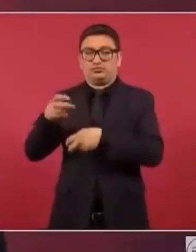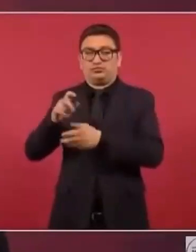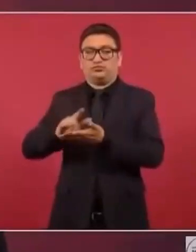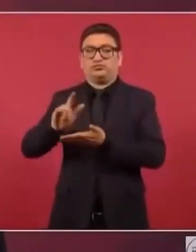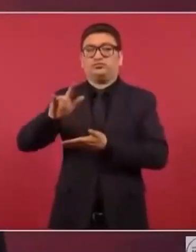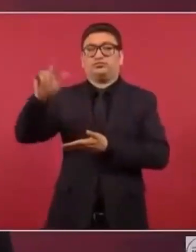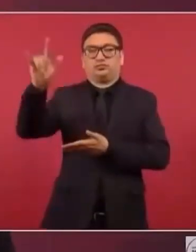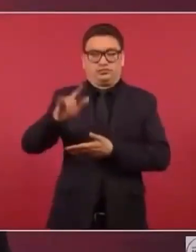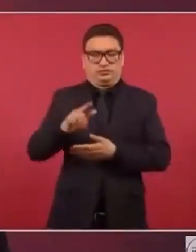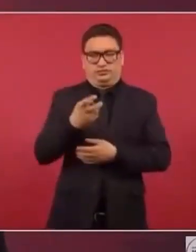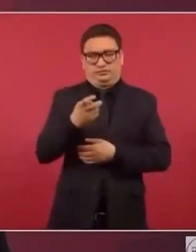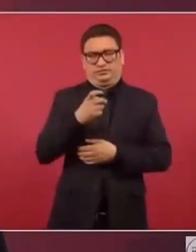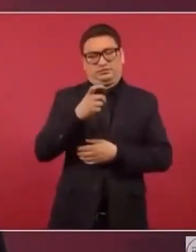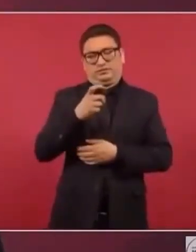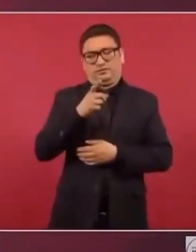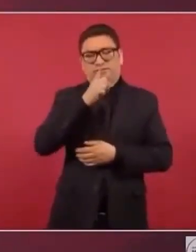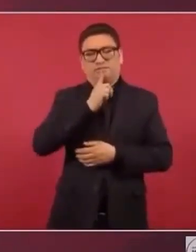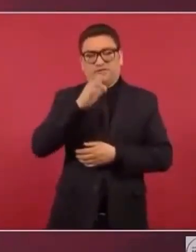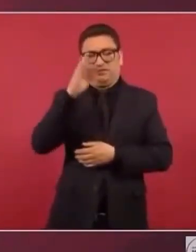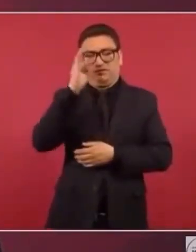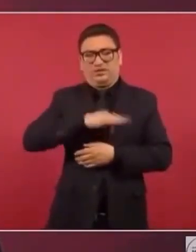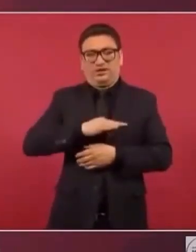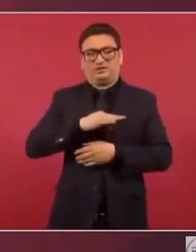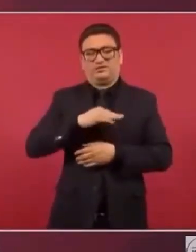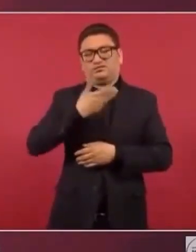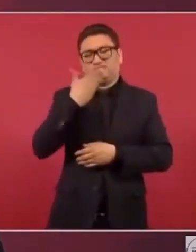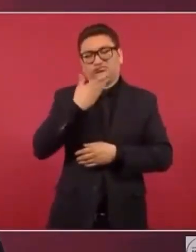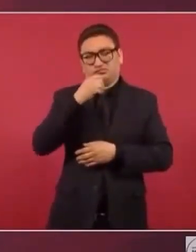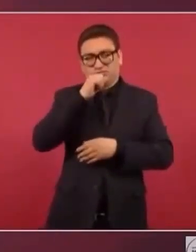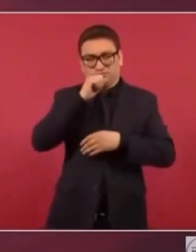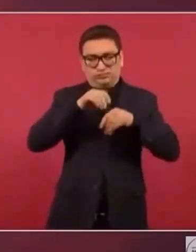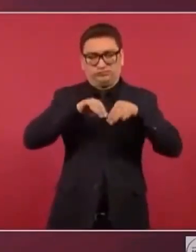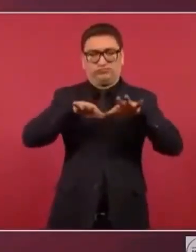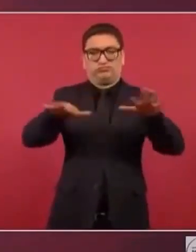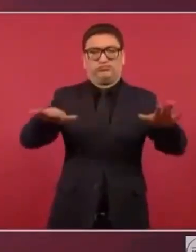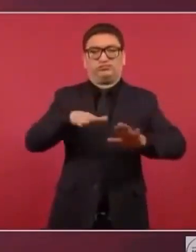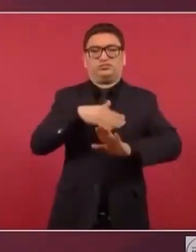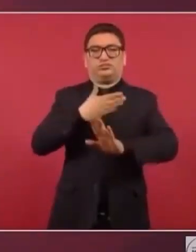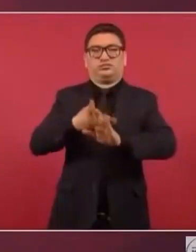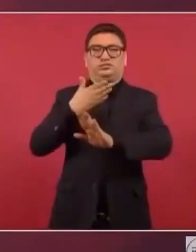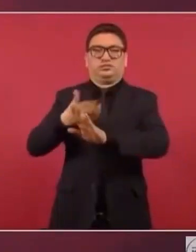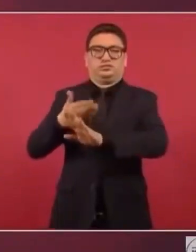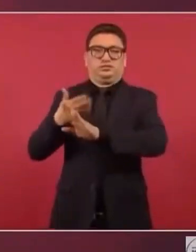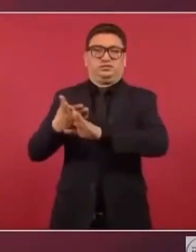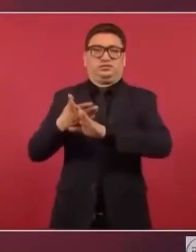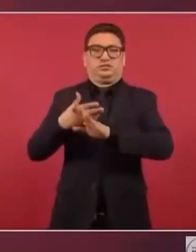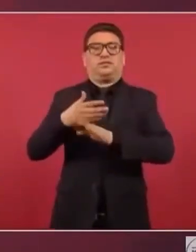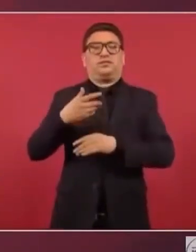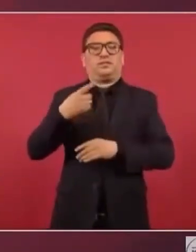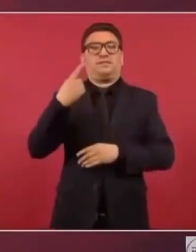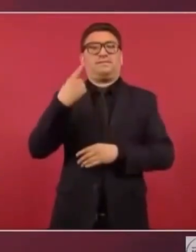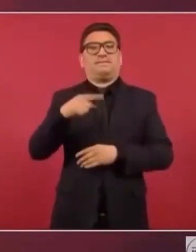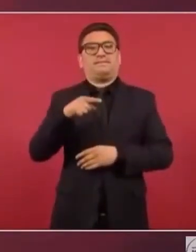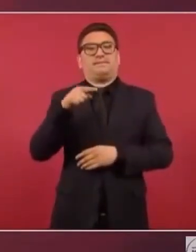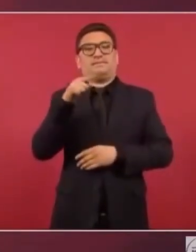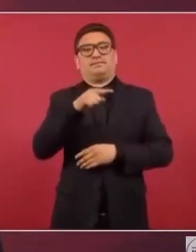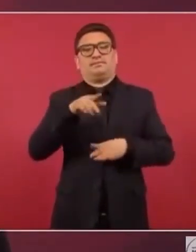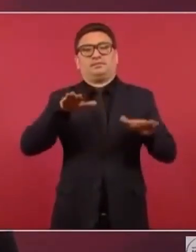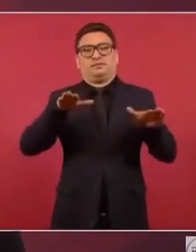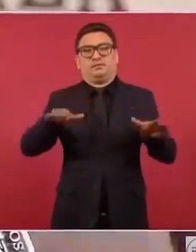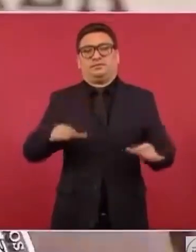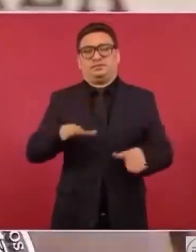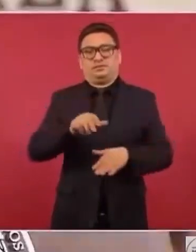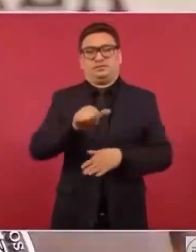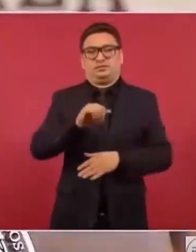falso y parte, ya sabemos, de la campaña que intentan hacer de desprestigio en contra del Aeropuerto